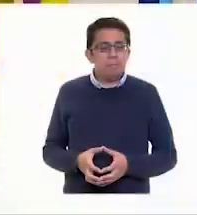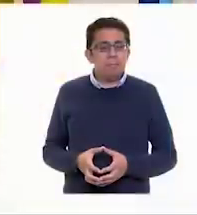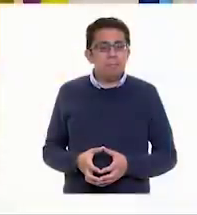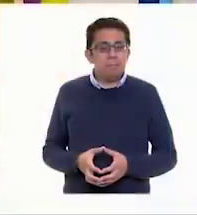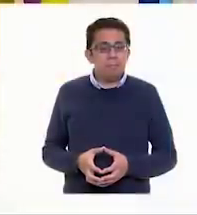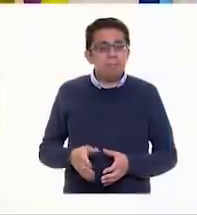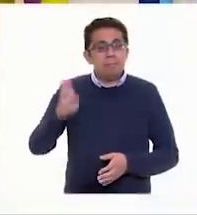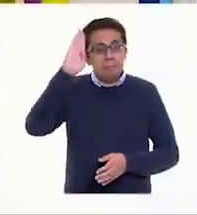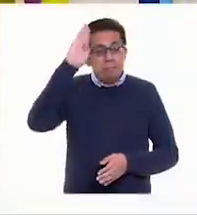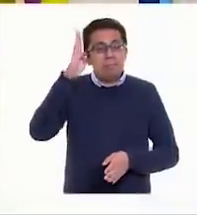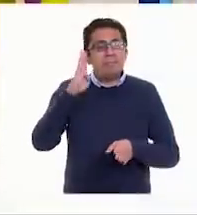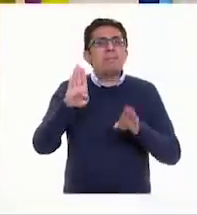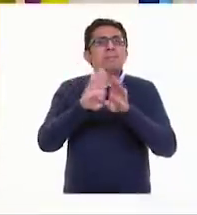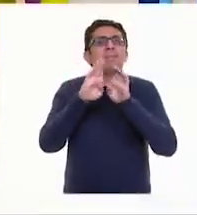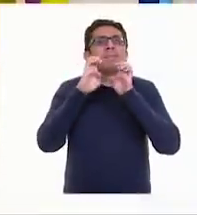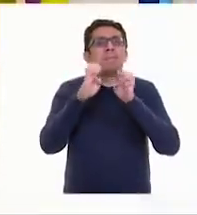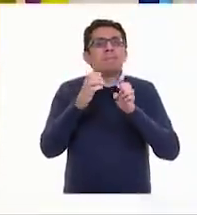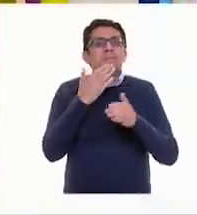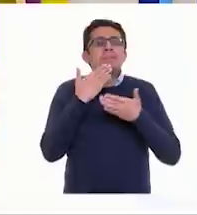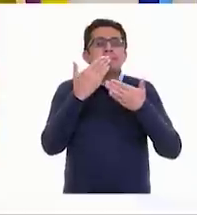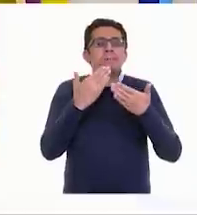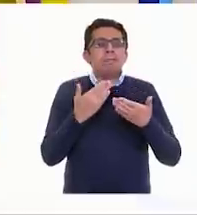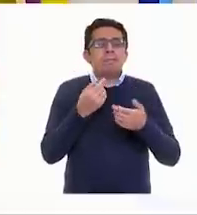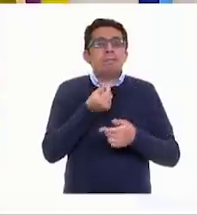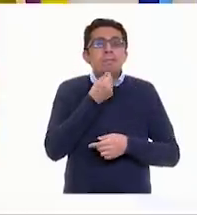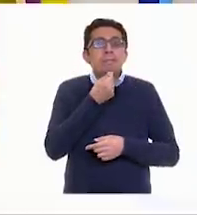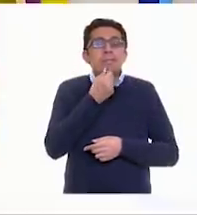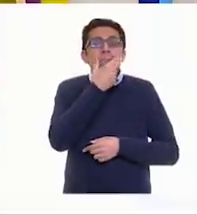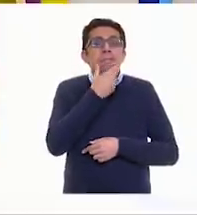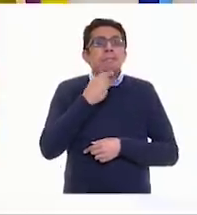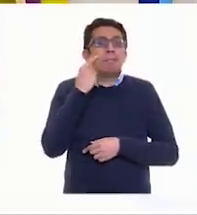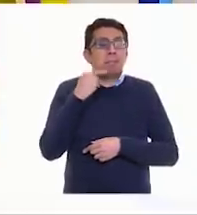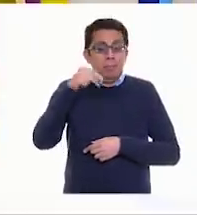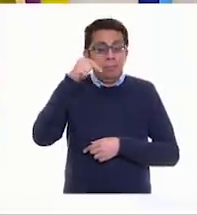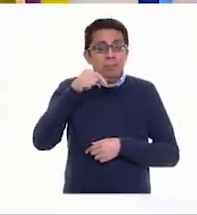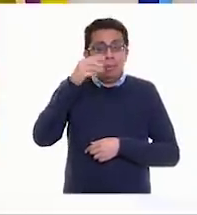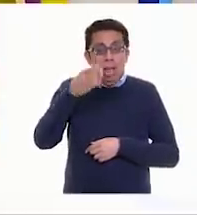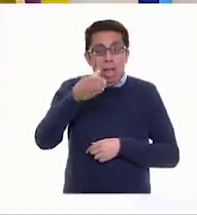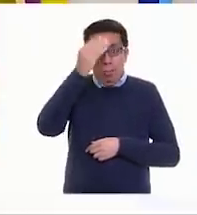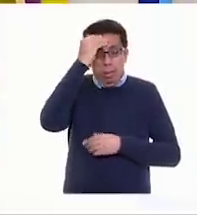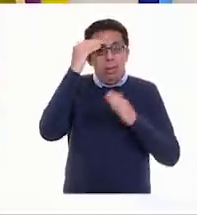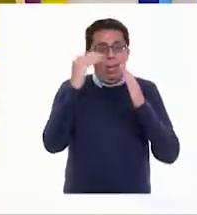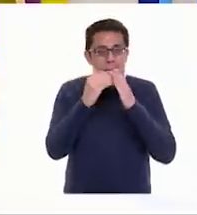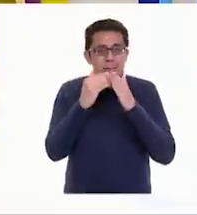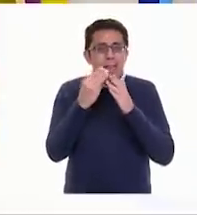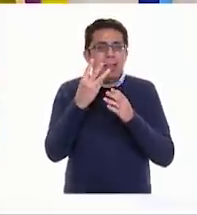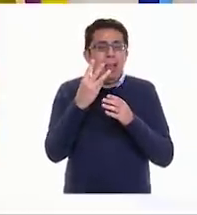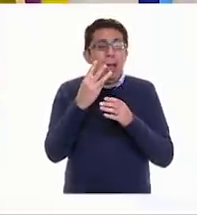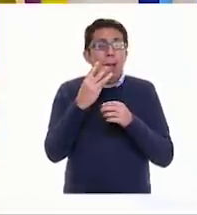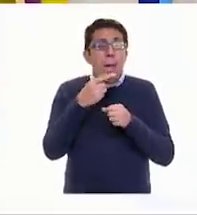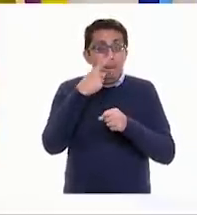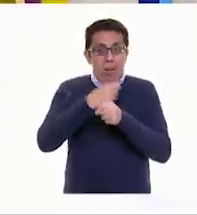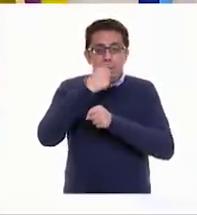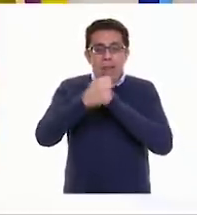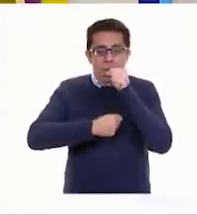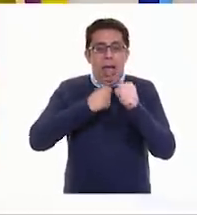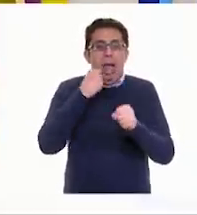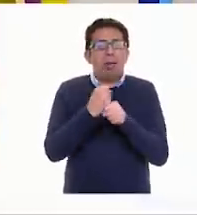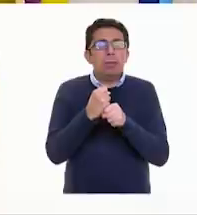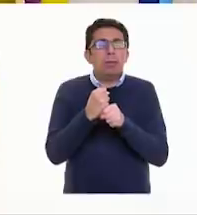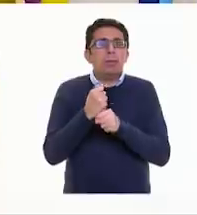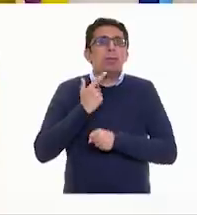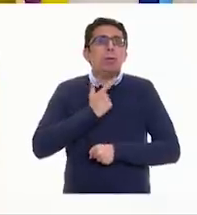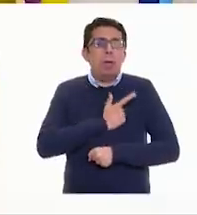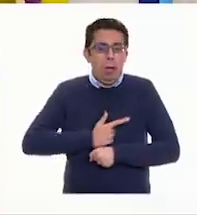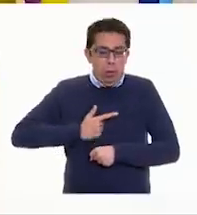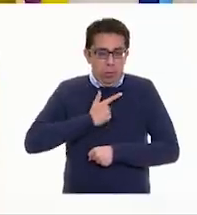¡Hola! ¿Qué tal? ¿Cómo están? Bienvenidos y bienvenidos a Aprenden Casa 3, niñas y niños del primer grado de primaria. ¡Qué gusto! Ya